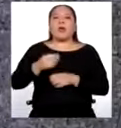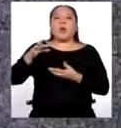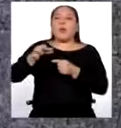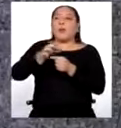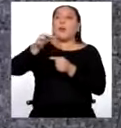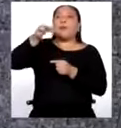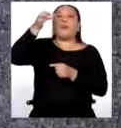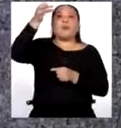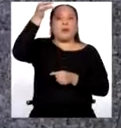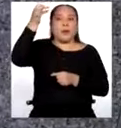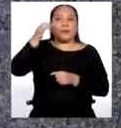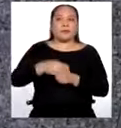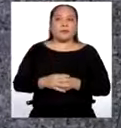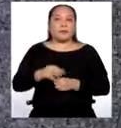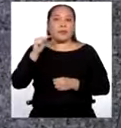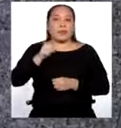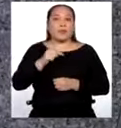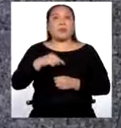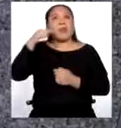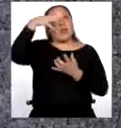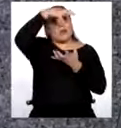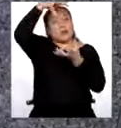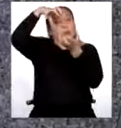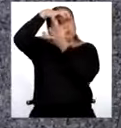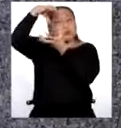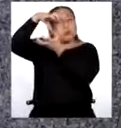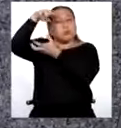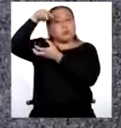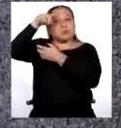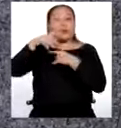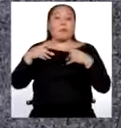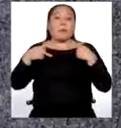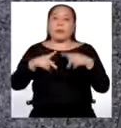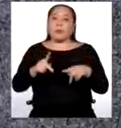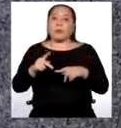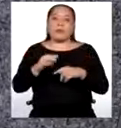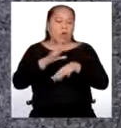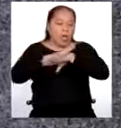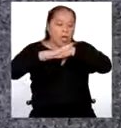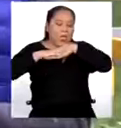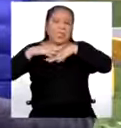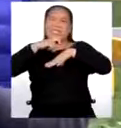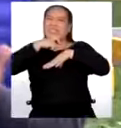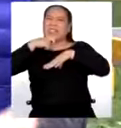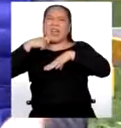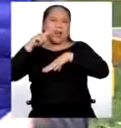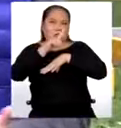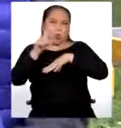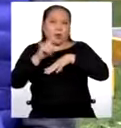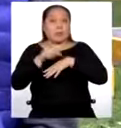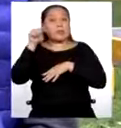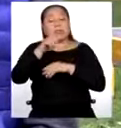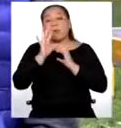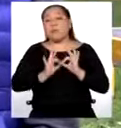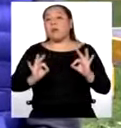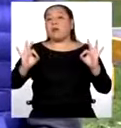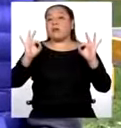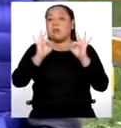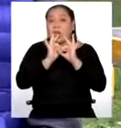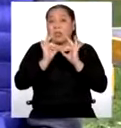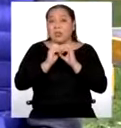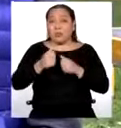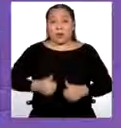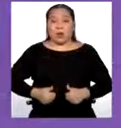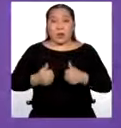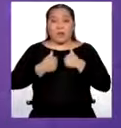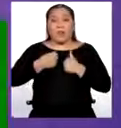naturaleza. Tenemos una evaporación en la atmósfera. Esto, por ejemplo, permite que no se nos reseque la piel. Es muy importante para la vida la humedad en el